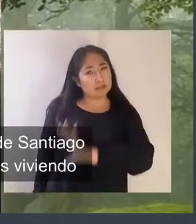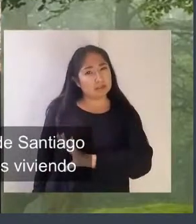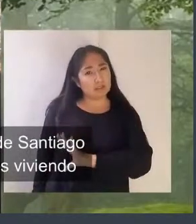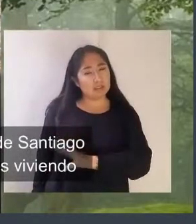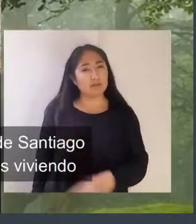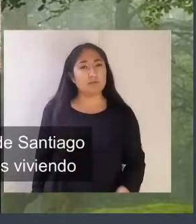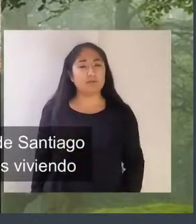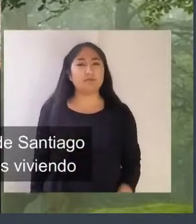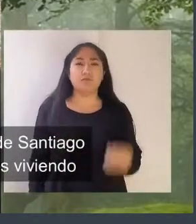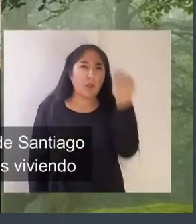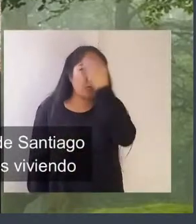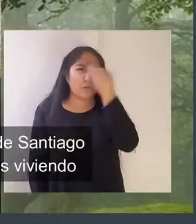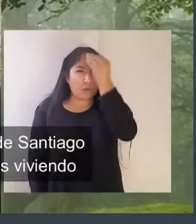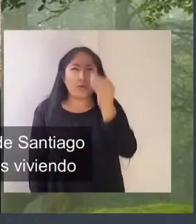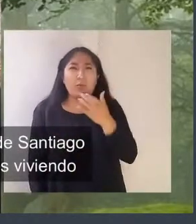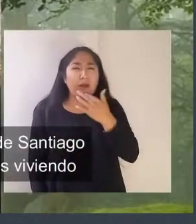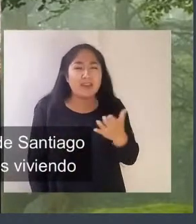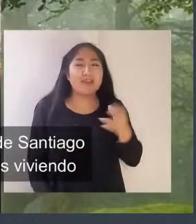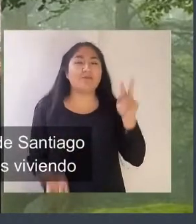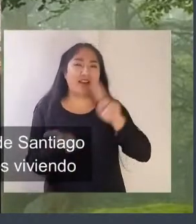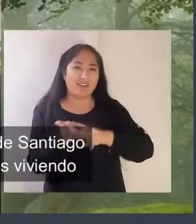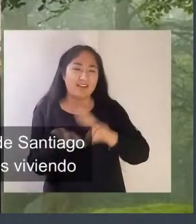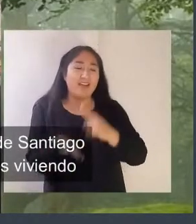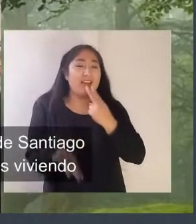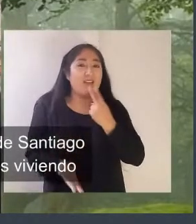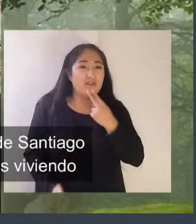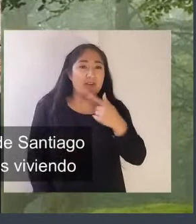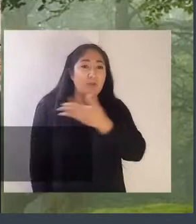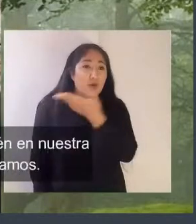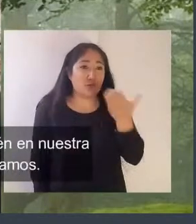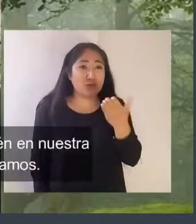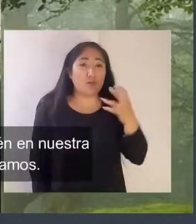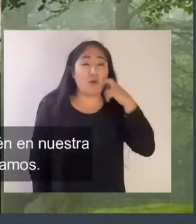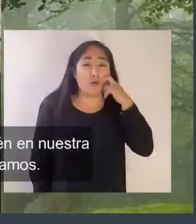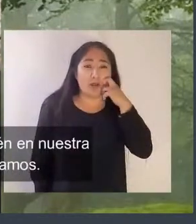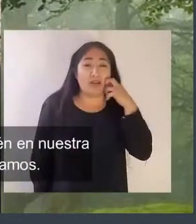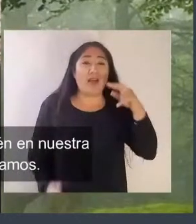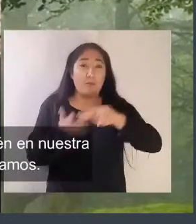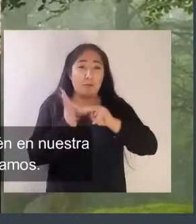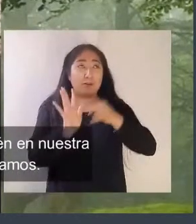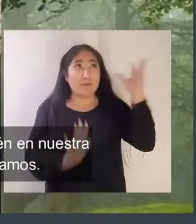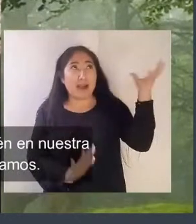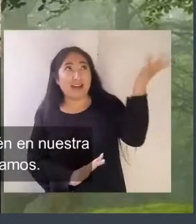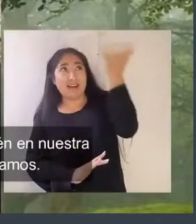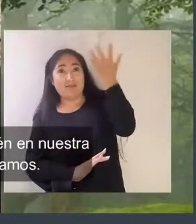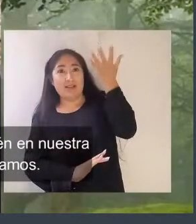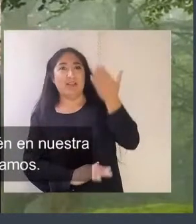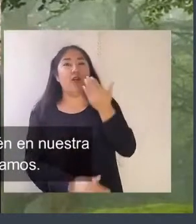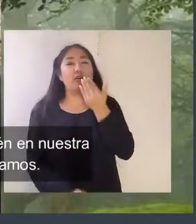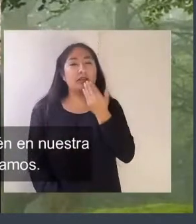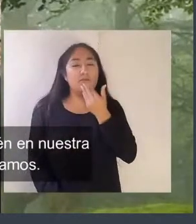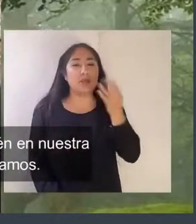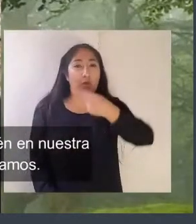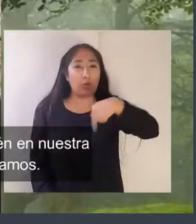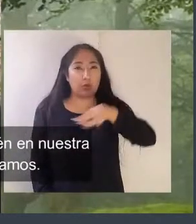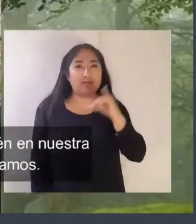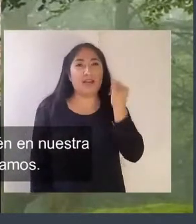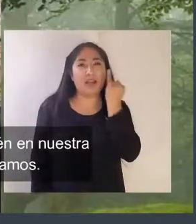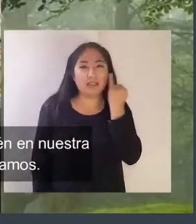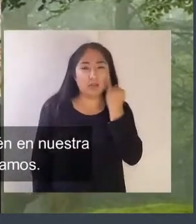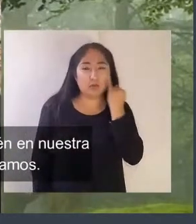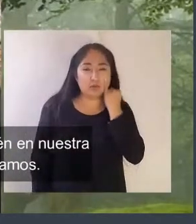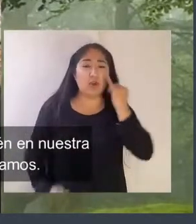universidad de santiago de chile que les preocupa la realidad en que estamos viviendo como humanidad tanto a la crisis climática pero también en nuestra